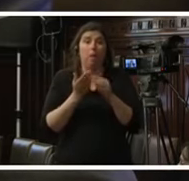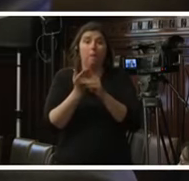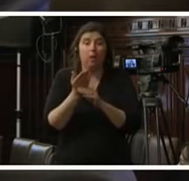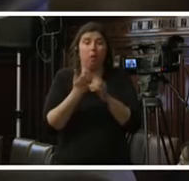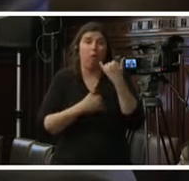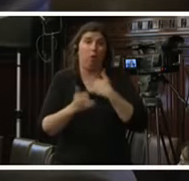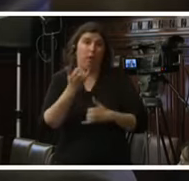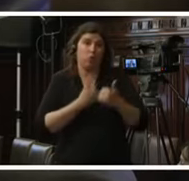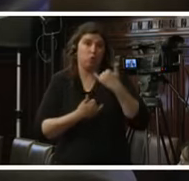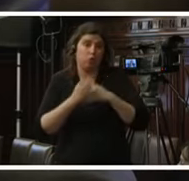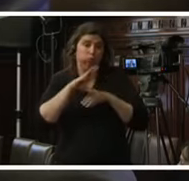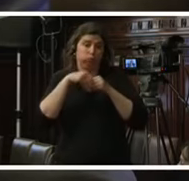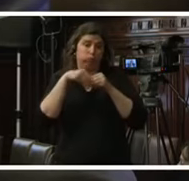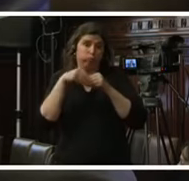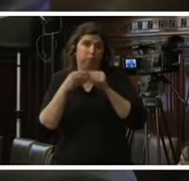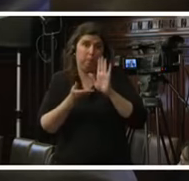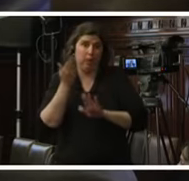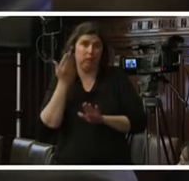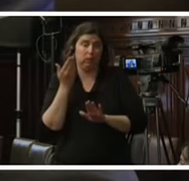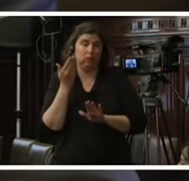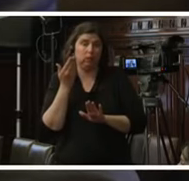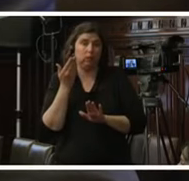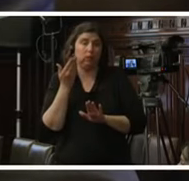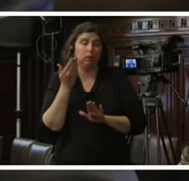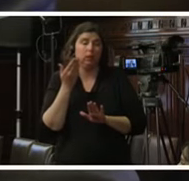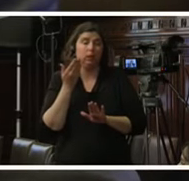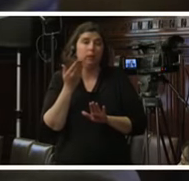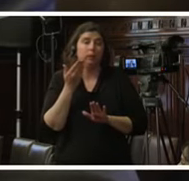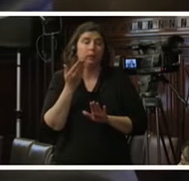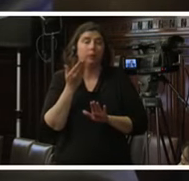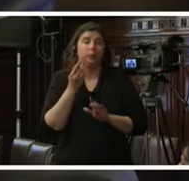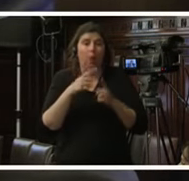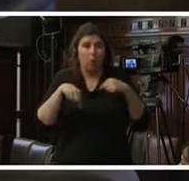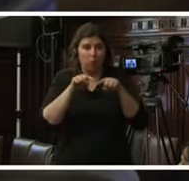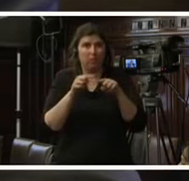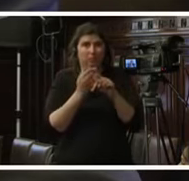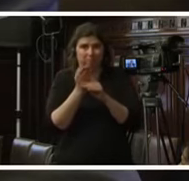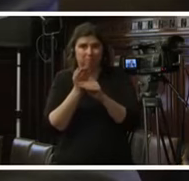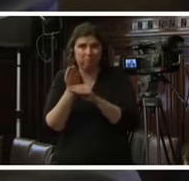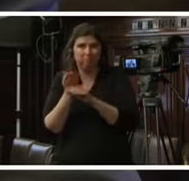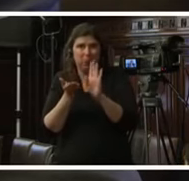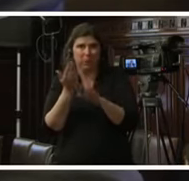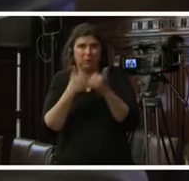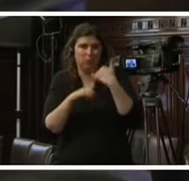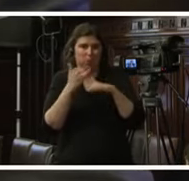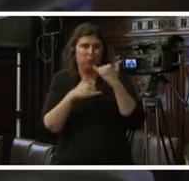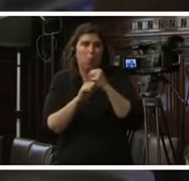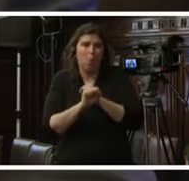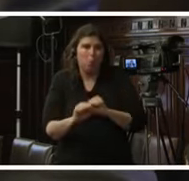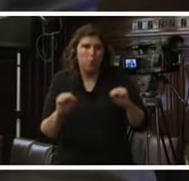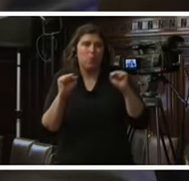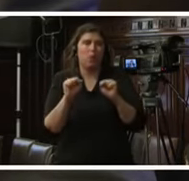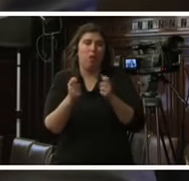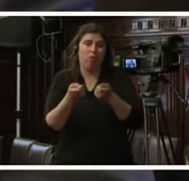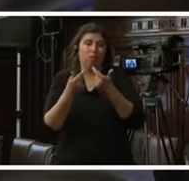adicional a la y los solicitantes magistrados que si nos pudieran también